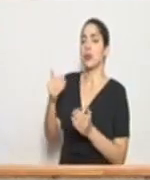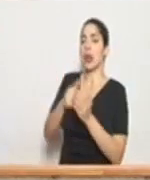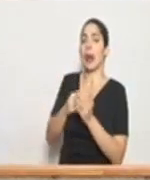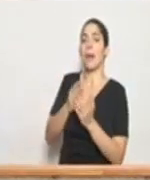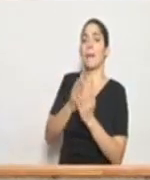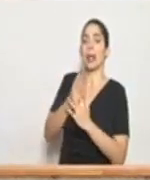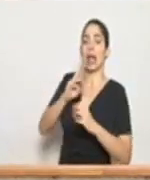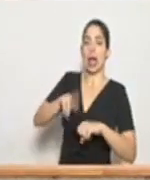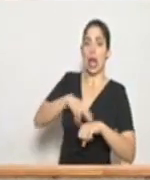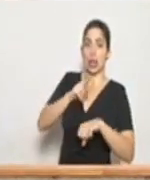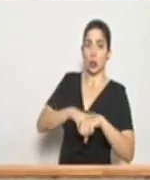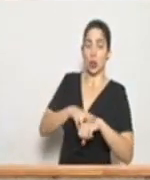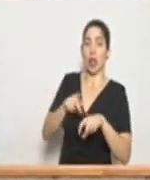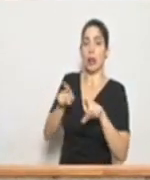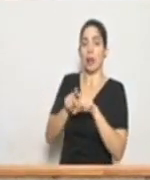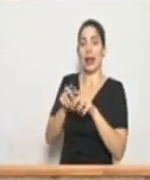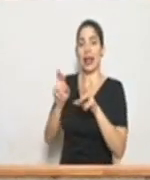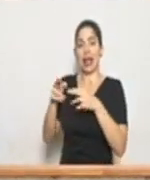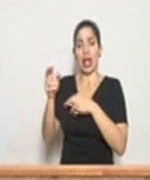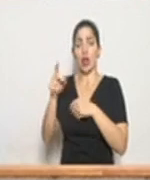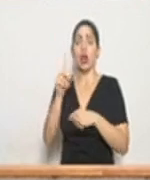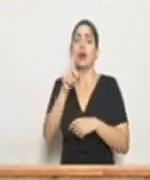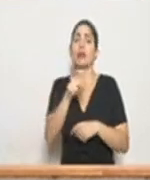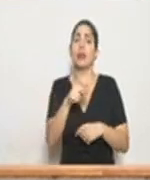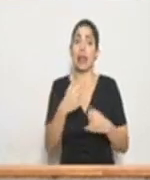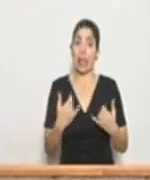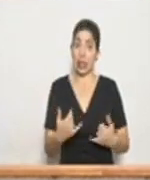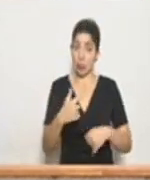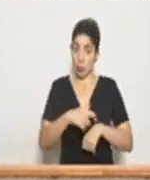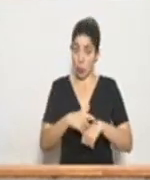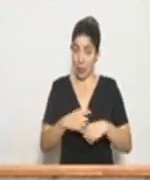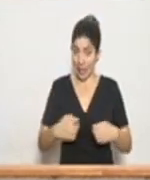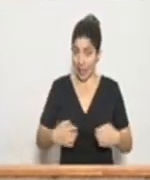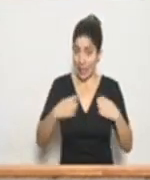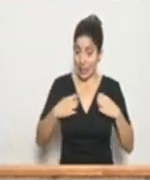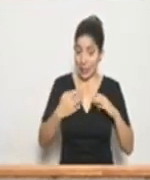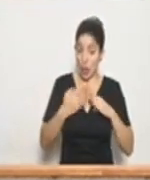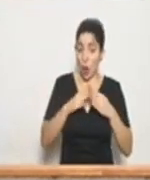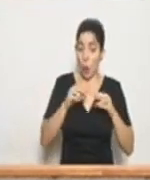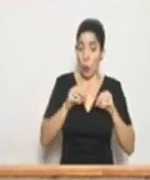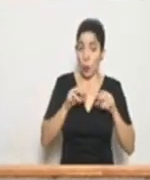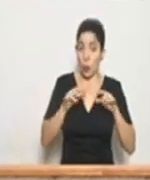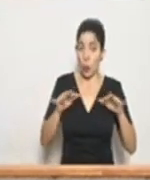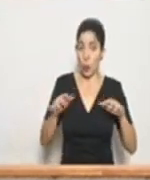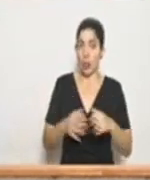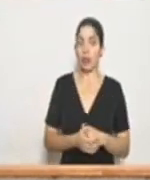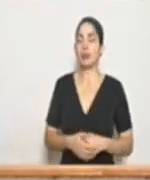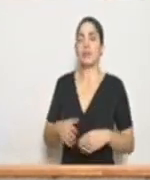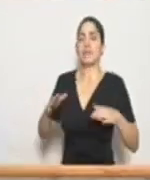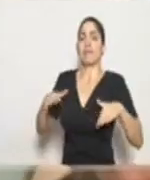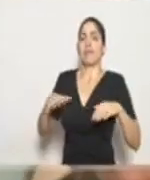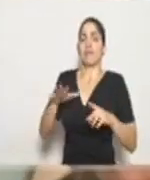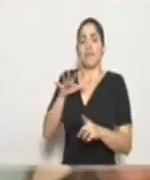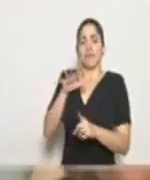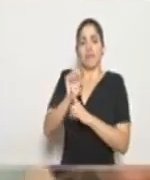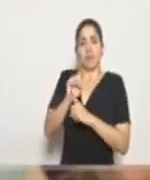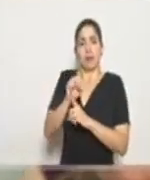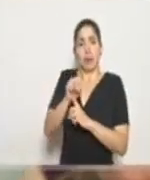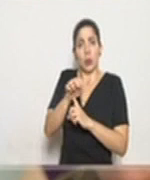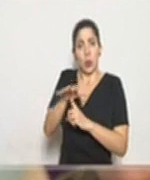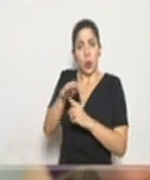en medios nacionales como regionales, ¿existe en este momento transmisión comunitaria? No se ha detectado transmisión comunitaria.